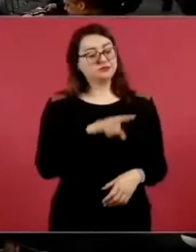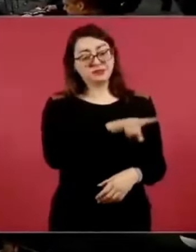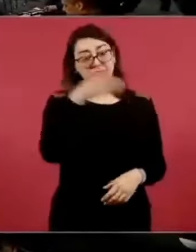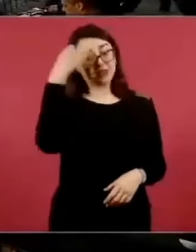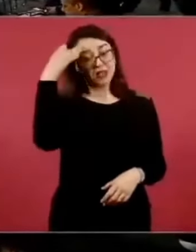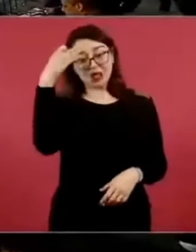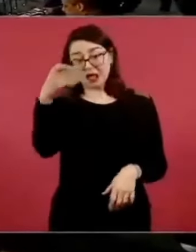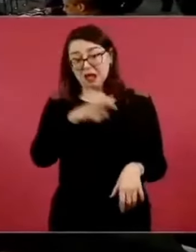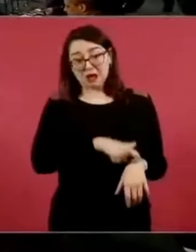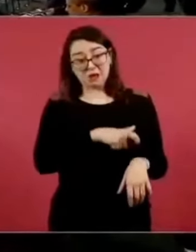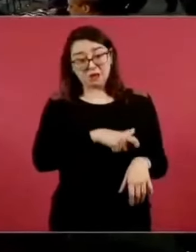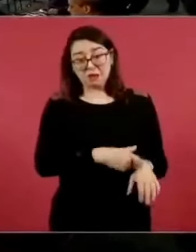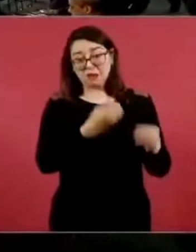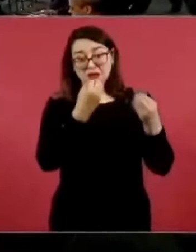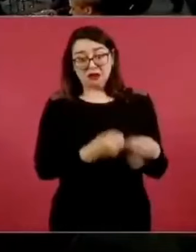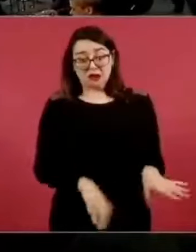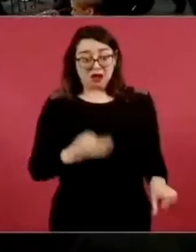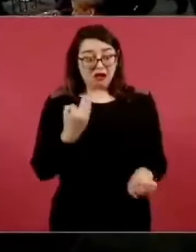y hasta ahora